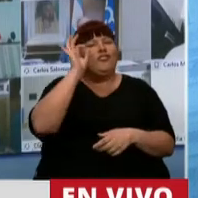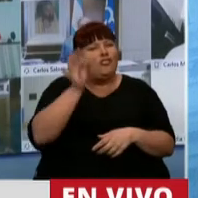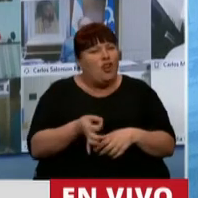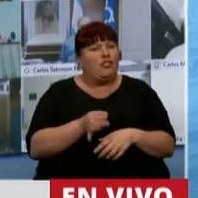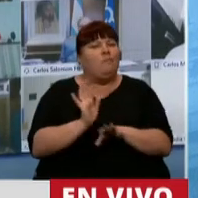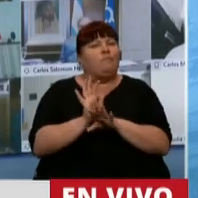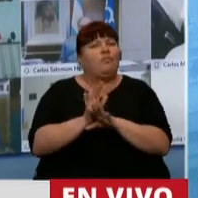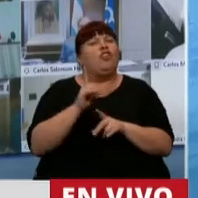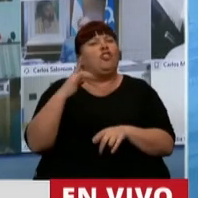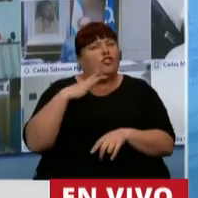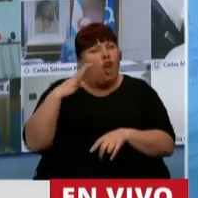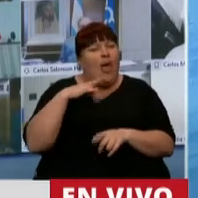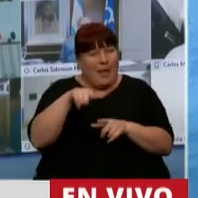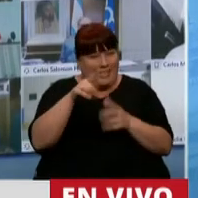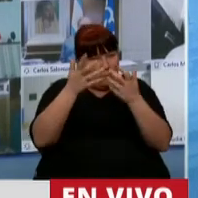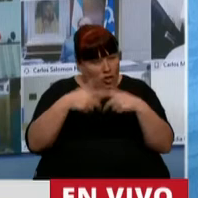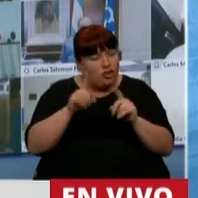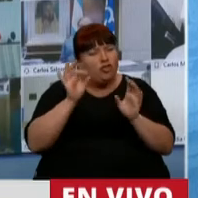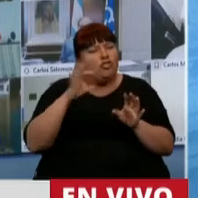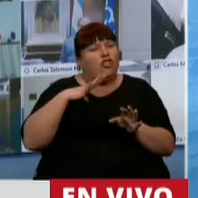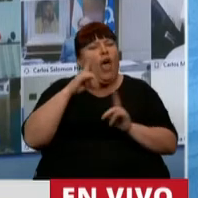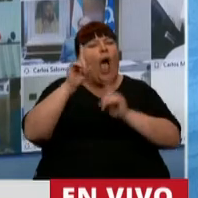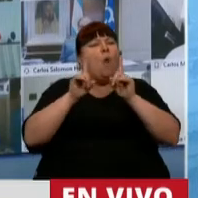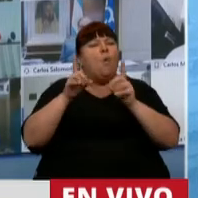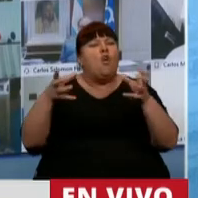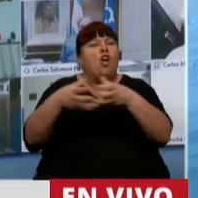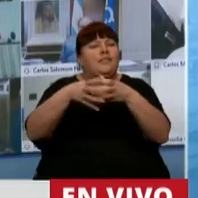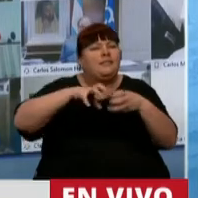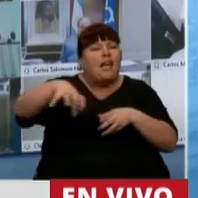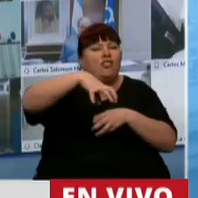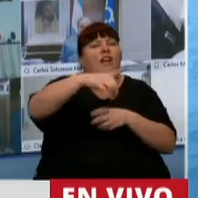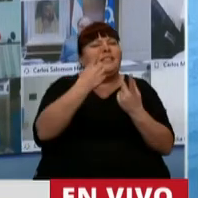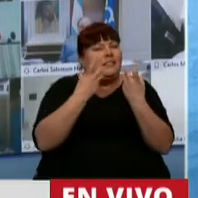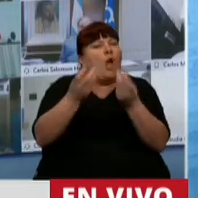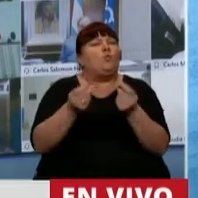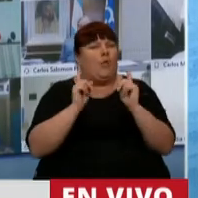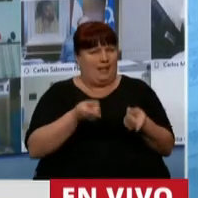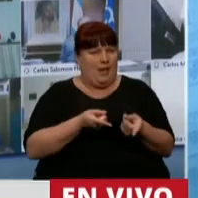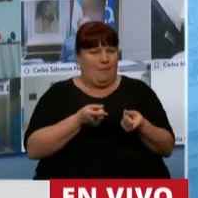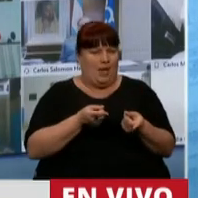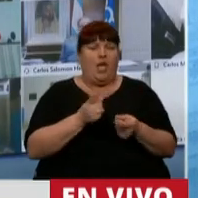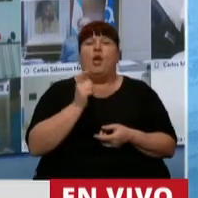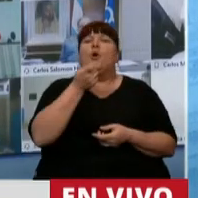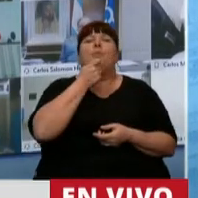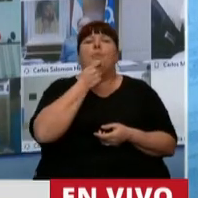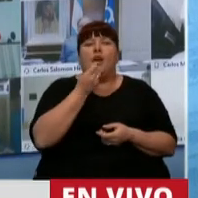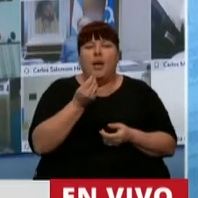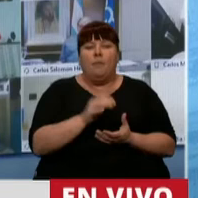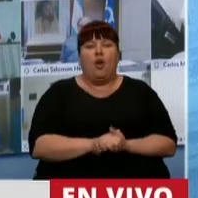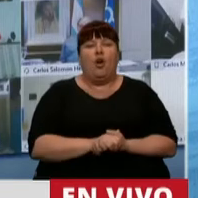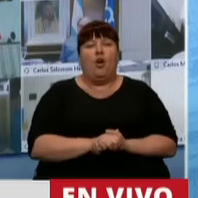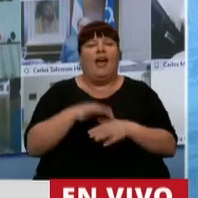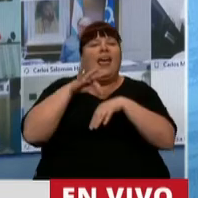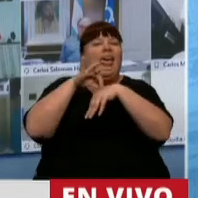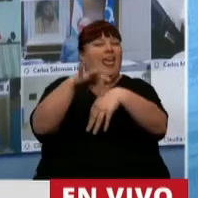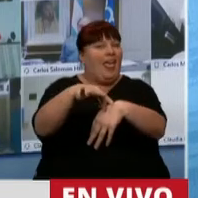estamos dejando todavía con este proyecto algunos sectores que los están necesitando como por ejemplo los